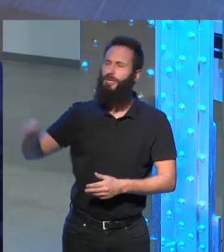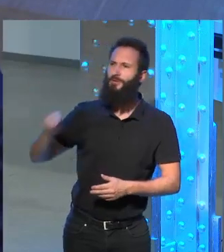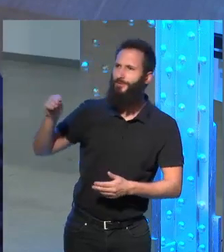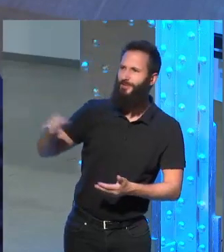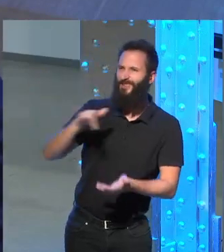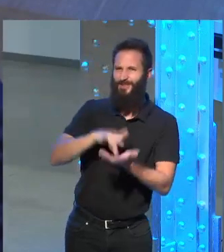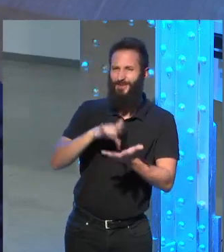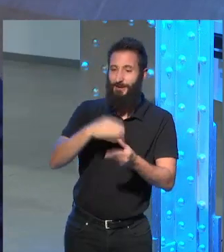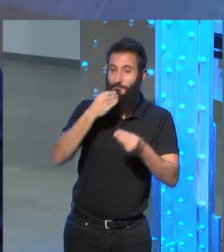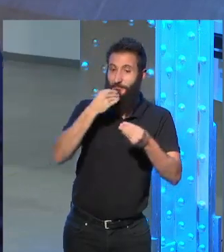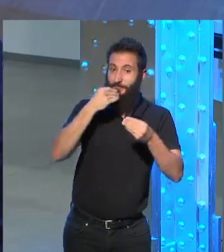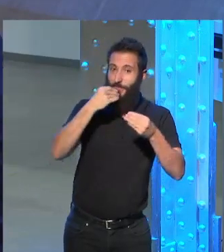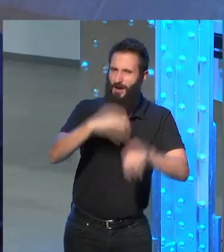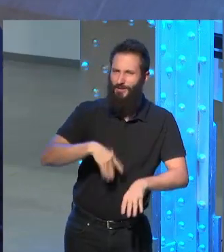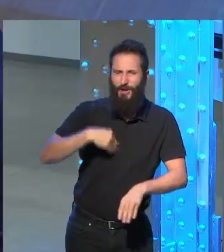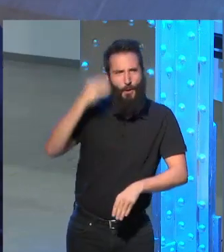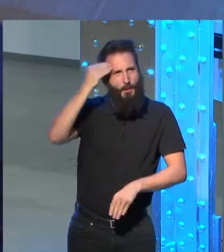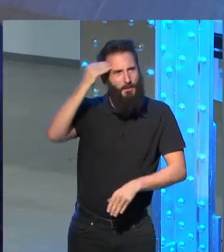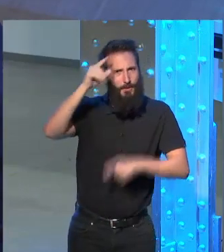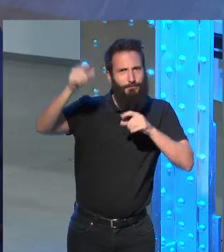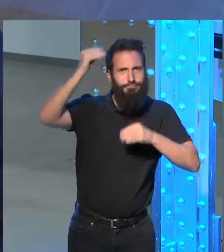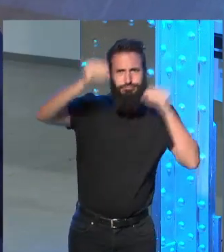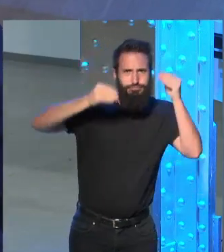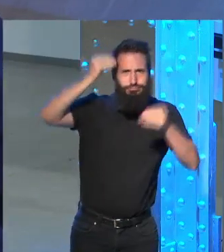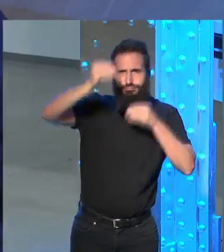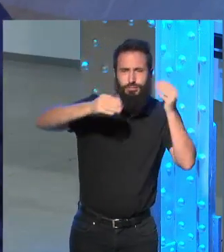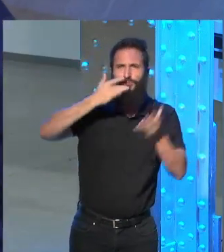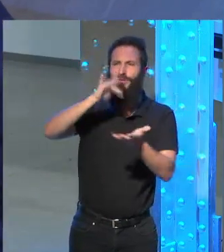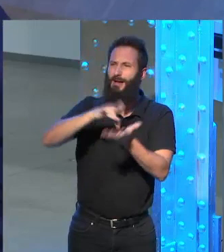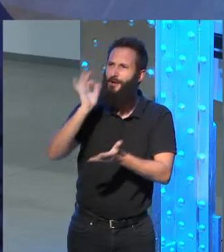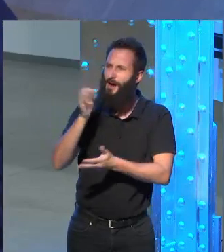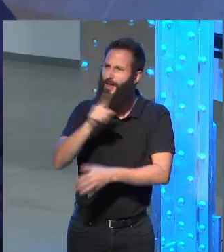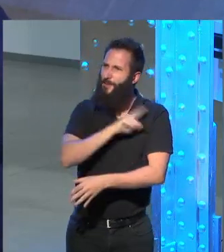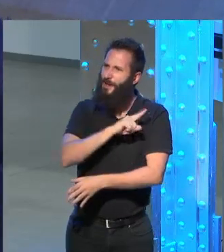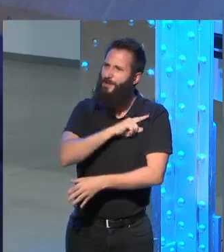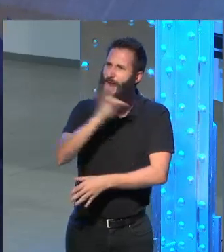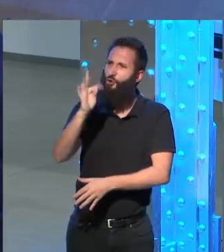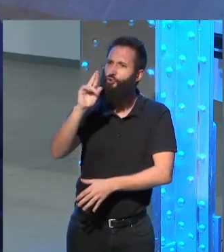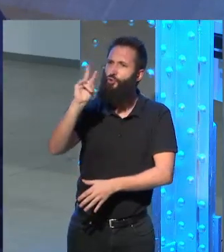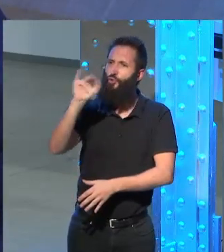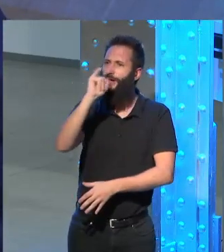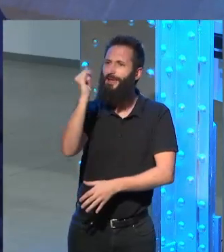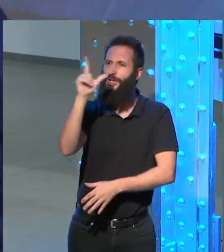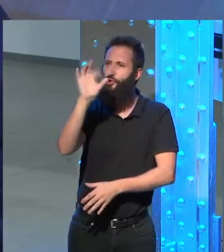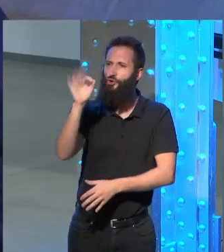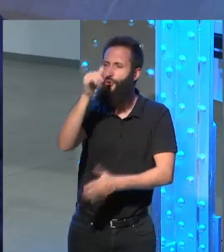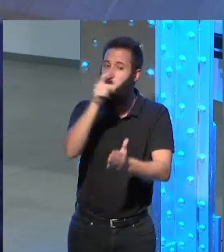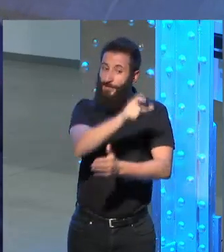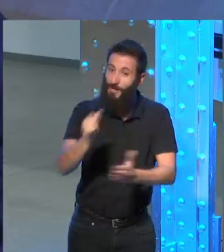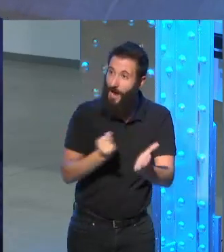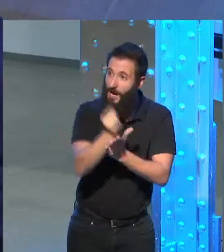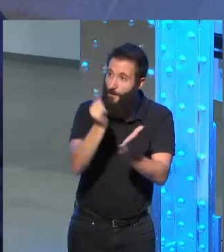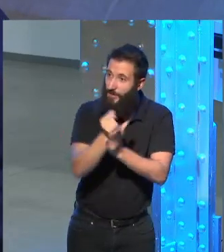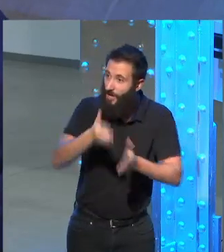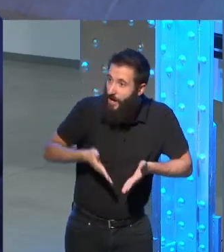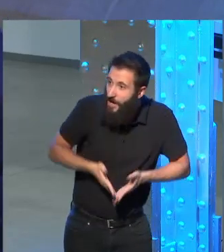esta historia me da vueltas es verdad que a Trujillo le regalaban chicas que los campesinos le